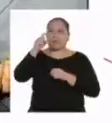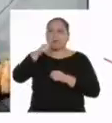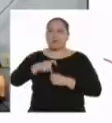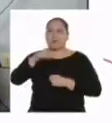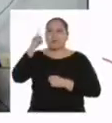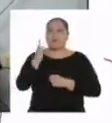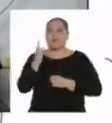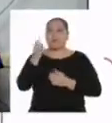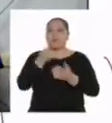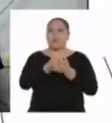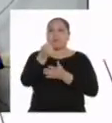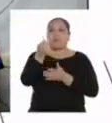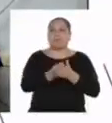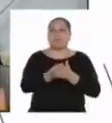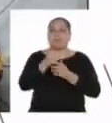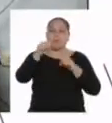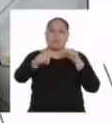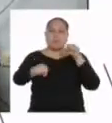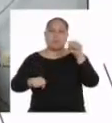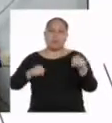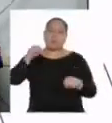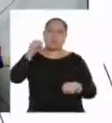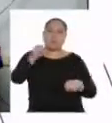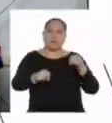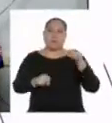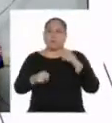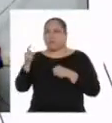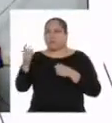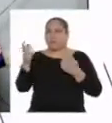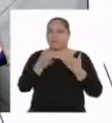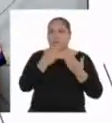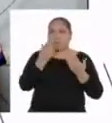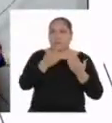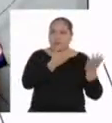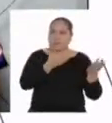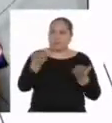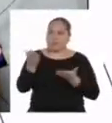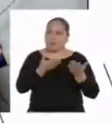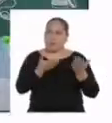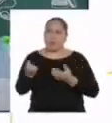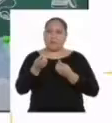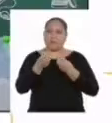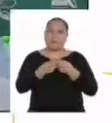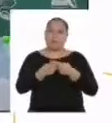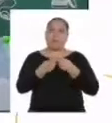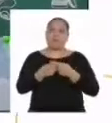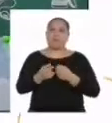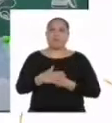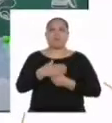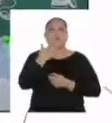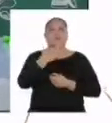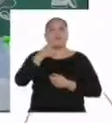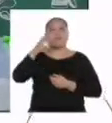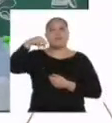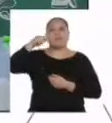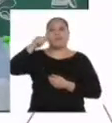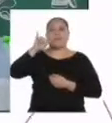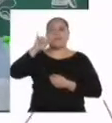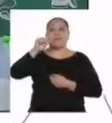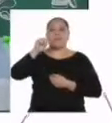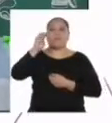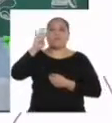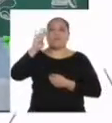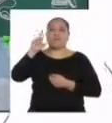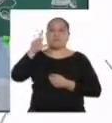lo más urgente fue comprar un triciclo, para que se les haga más fácil cargar todo eso. Gracias Matías, Belén y